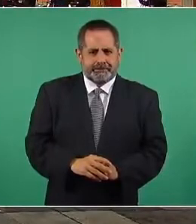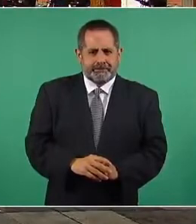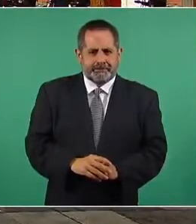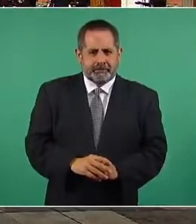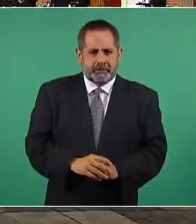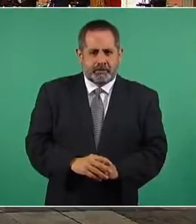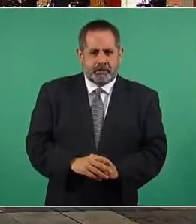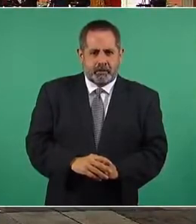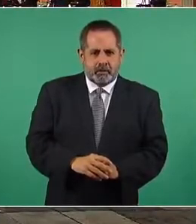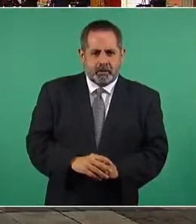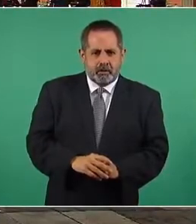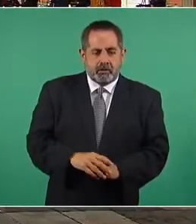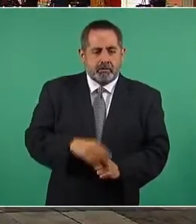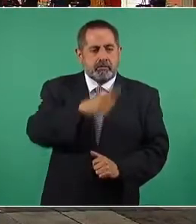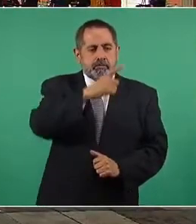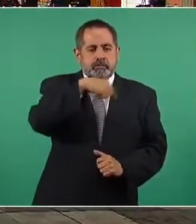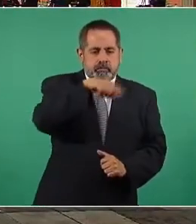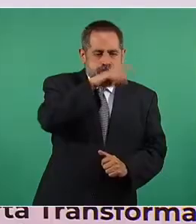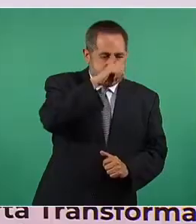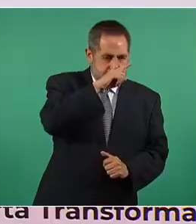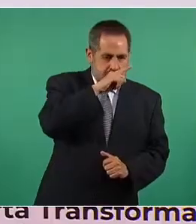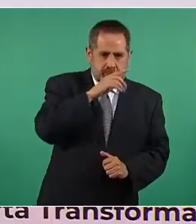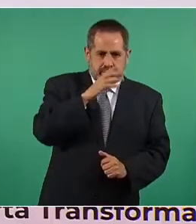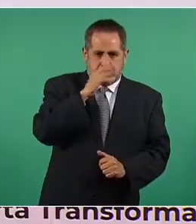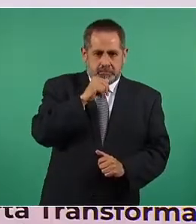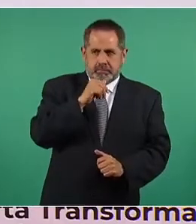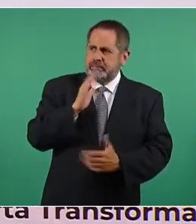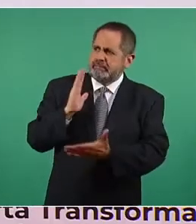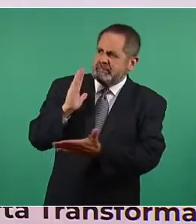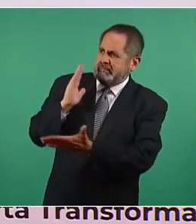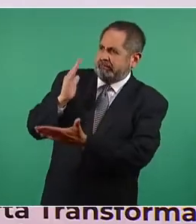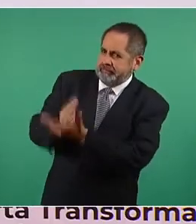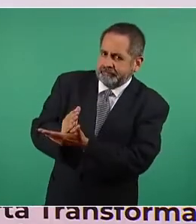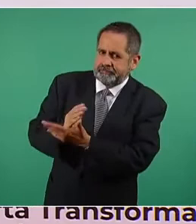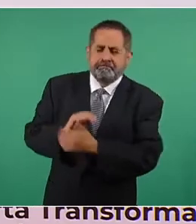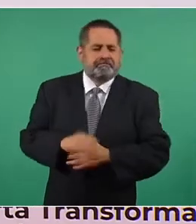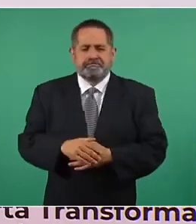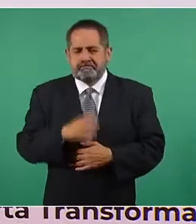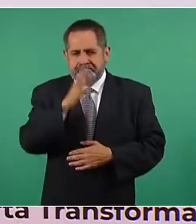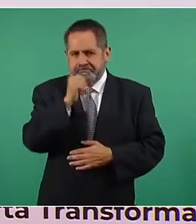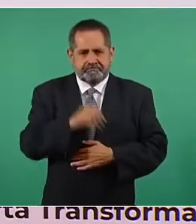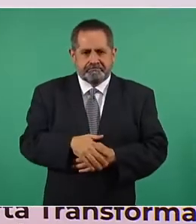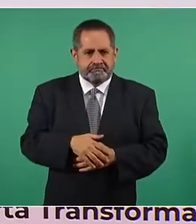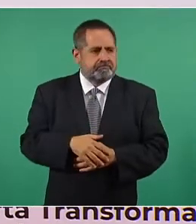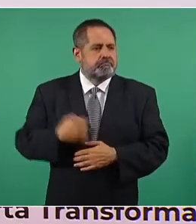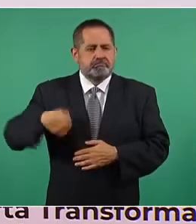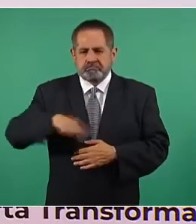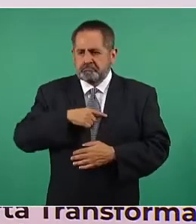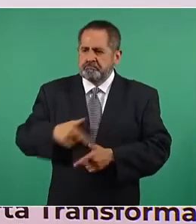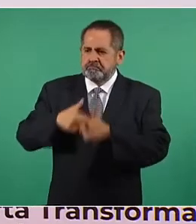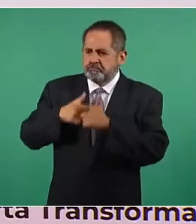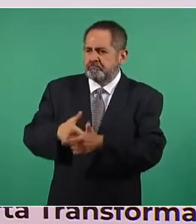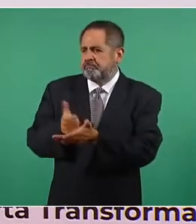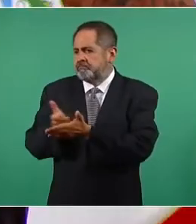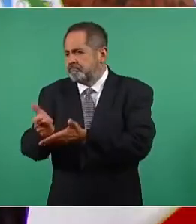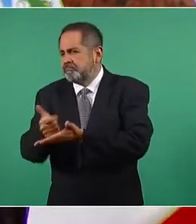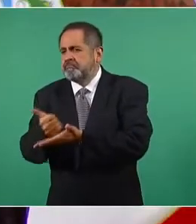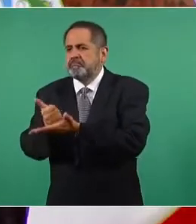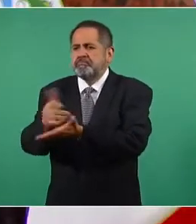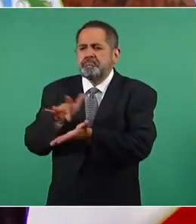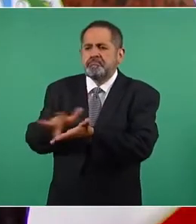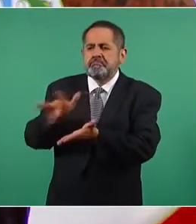no podrán detener las ayudas destinadas a los pobres,